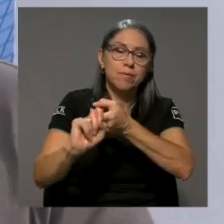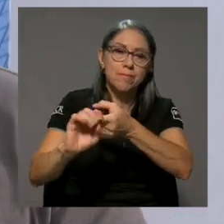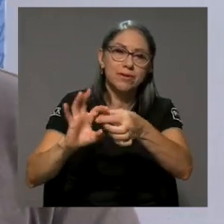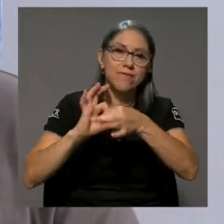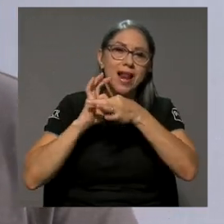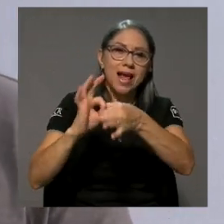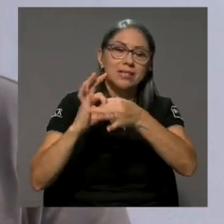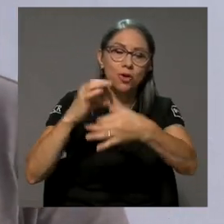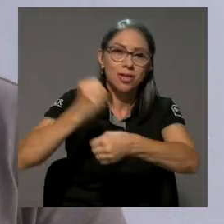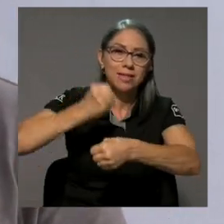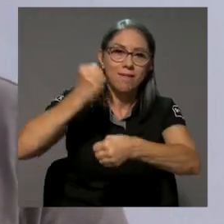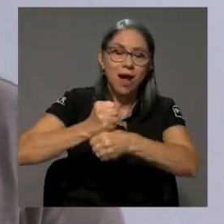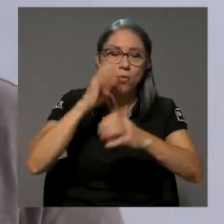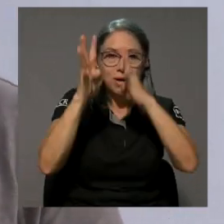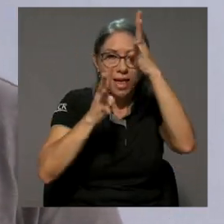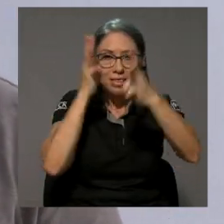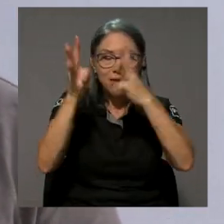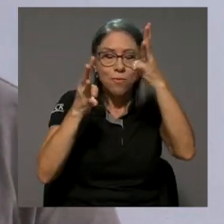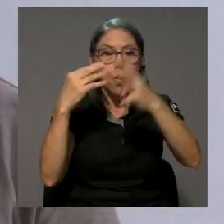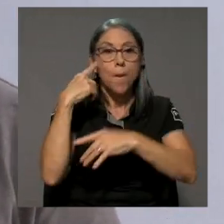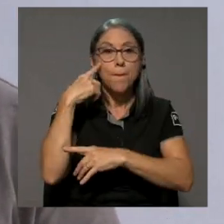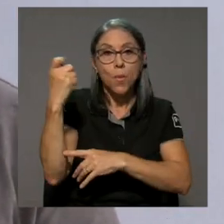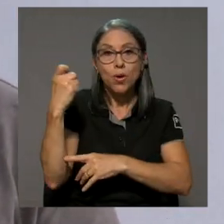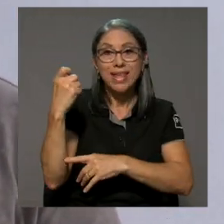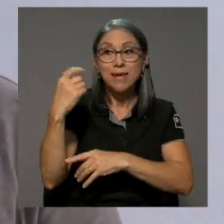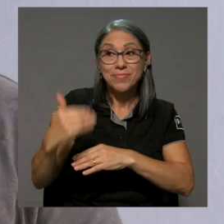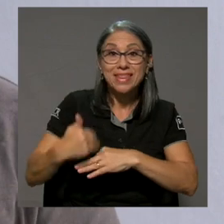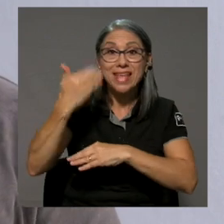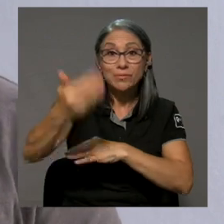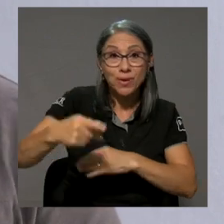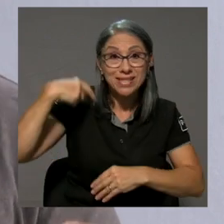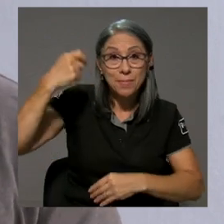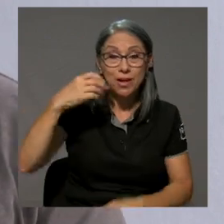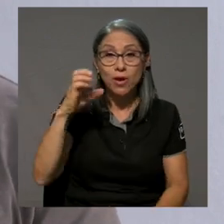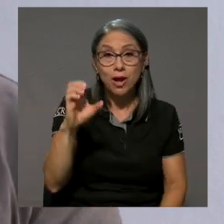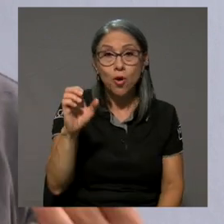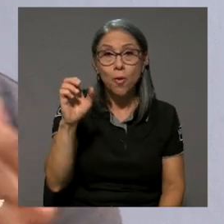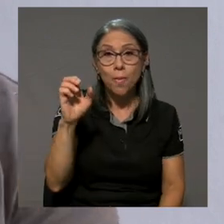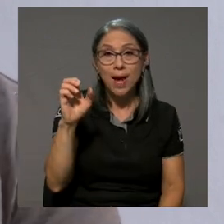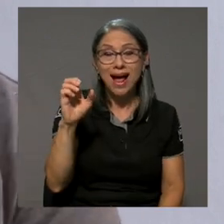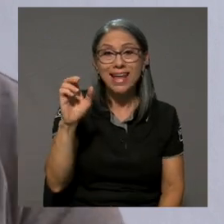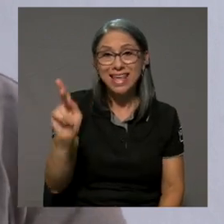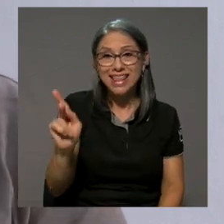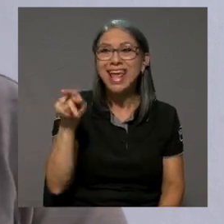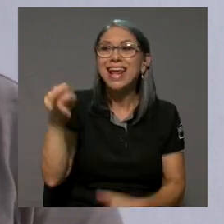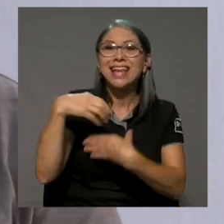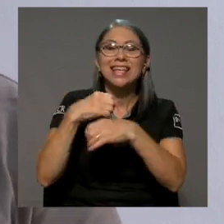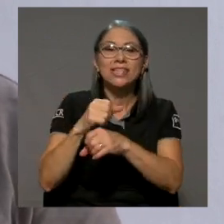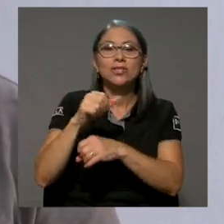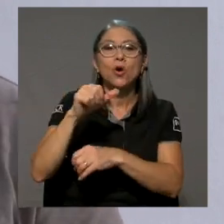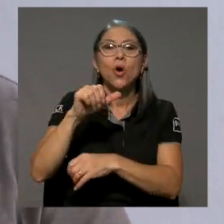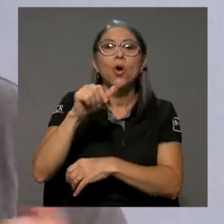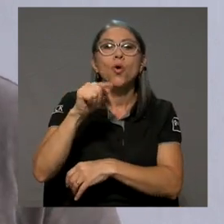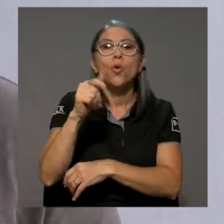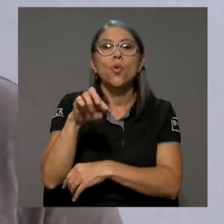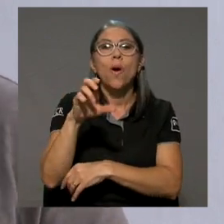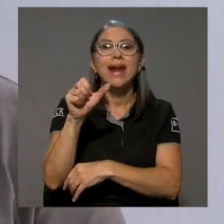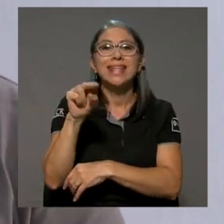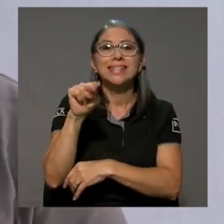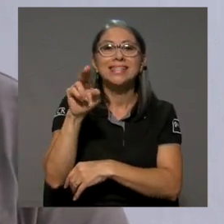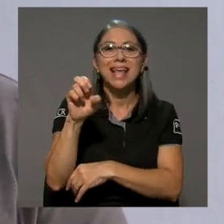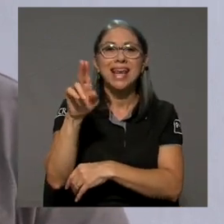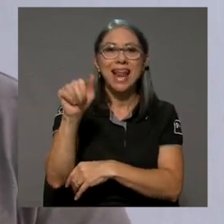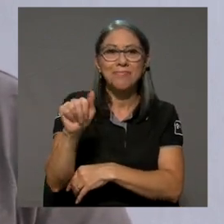amistad y una gran relación de trabajo creativo, porque justo después de Chroma Kid él rodó cuarencena en los mismos